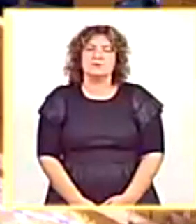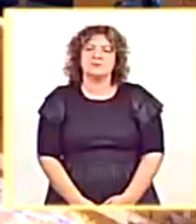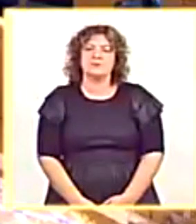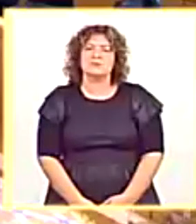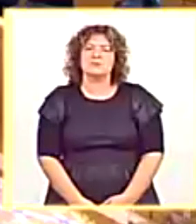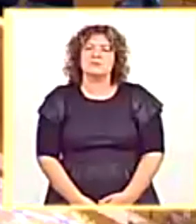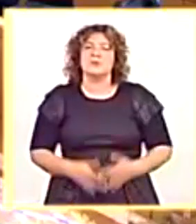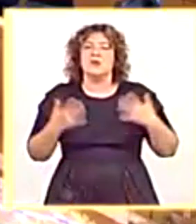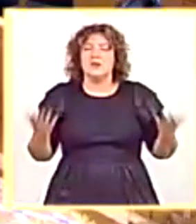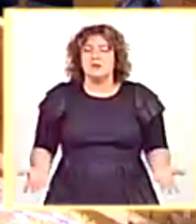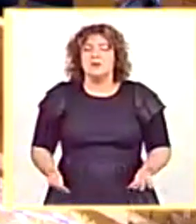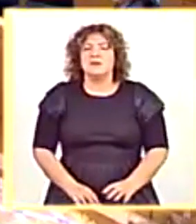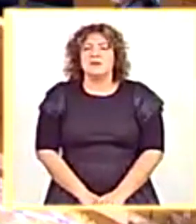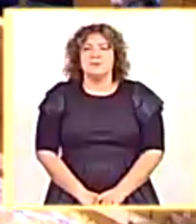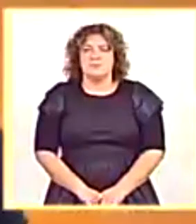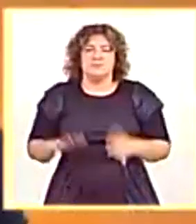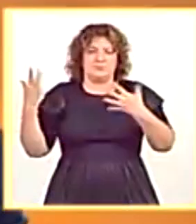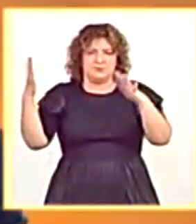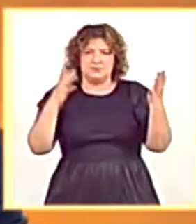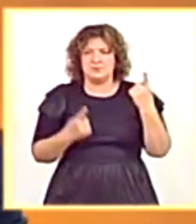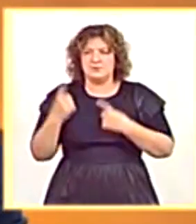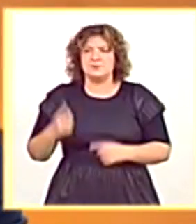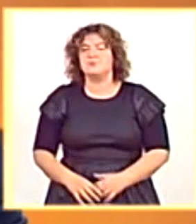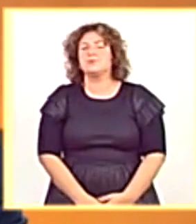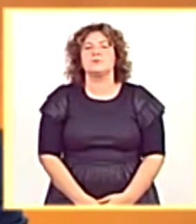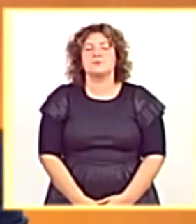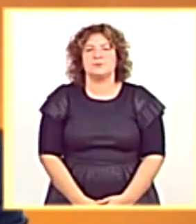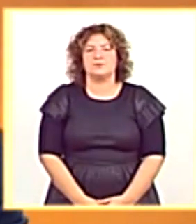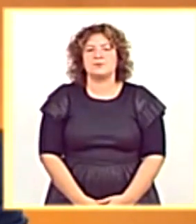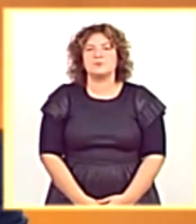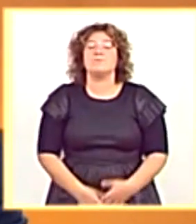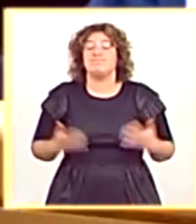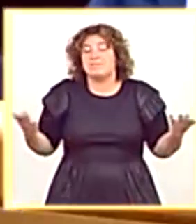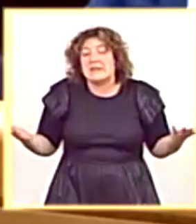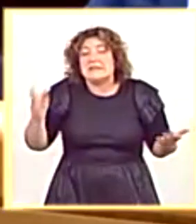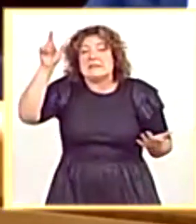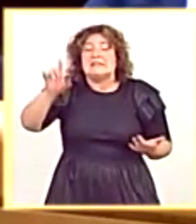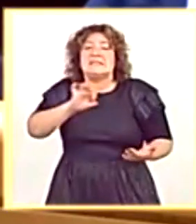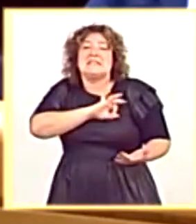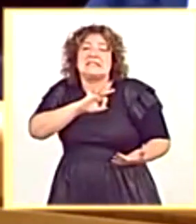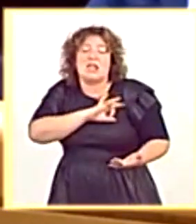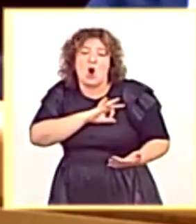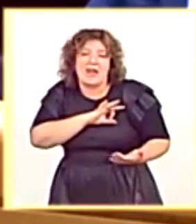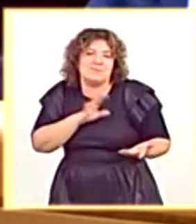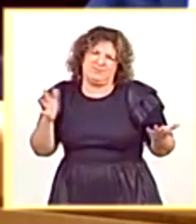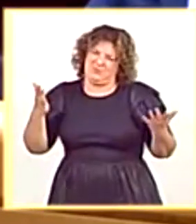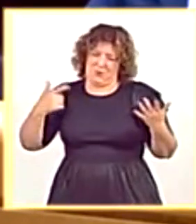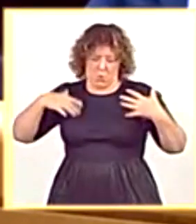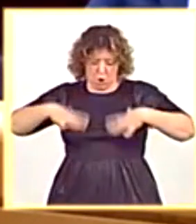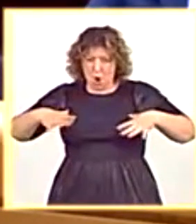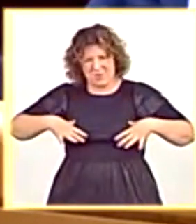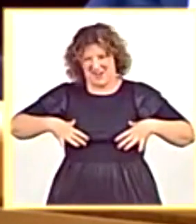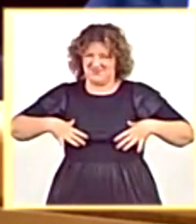señoría, no se vista de lo que no es.